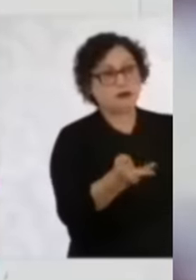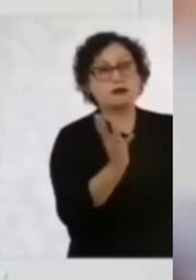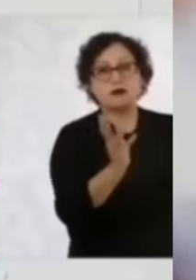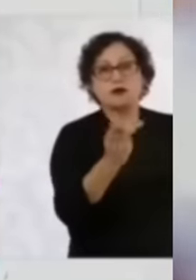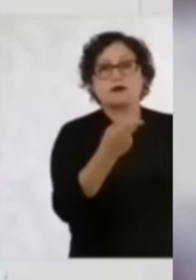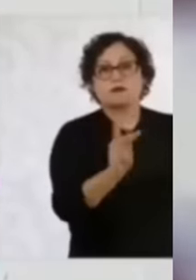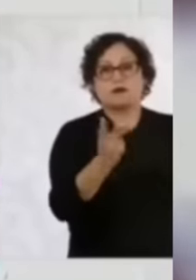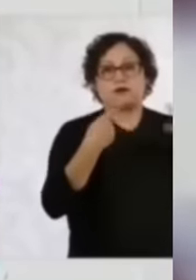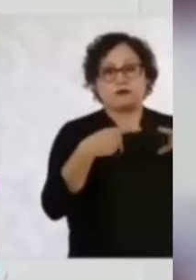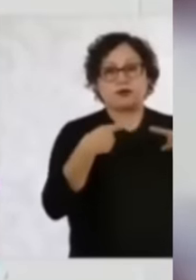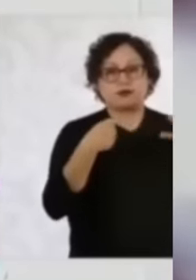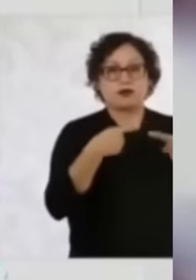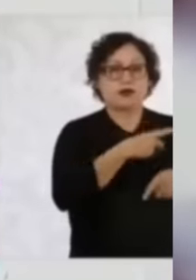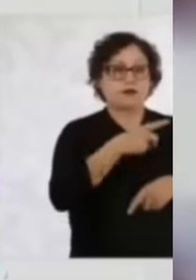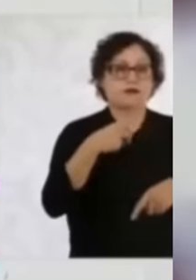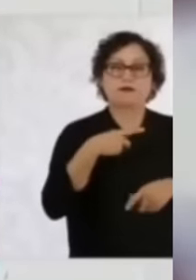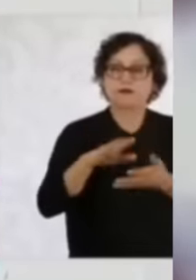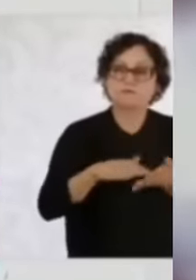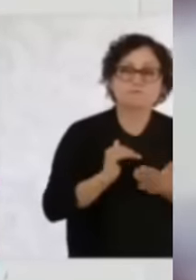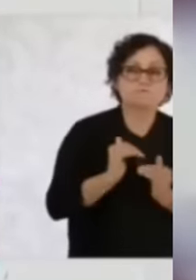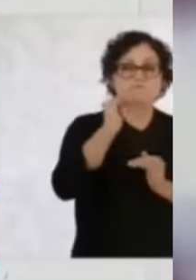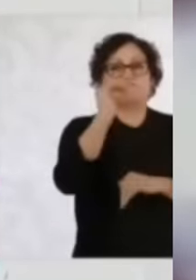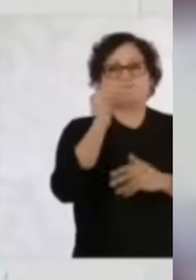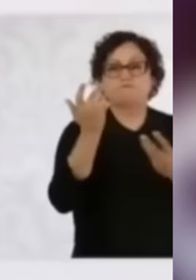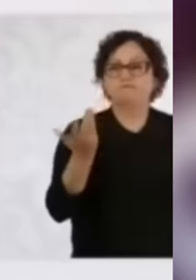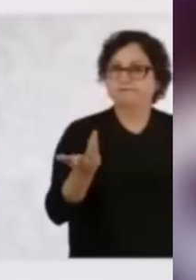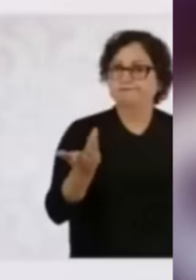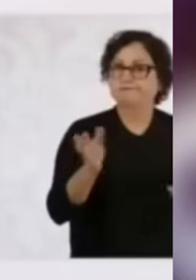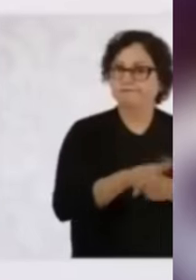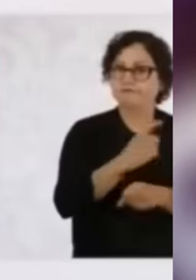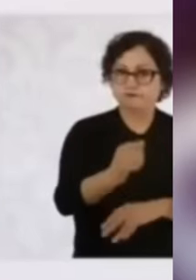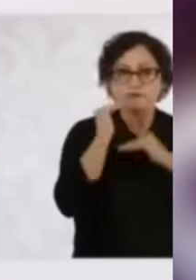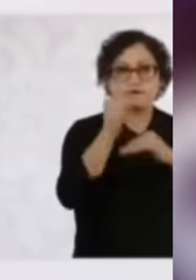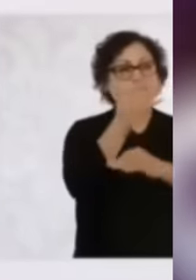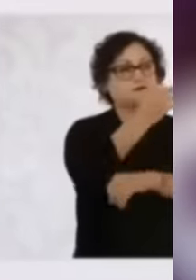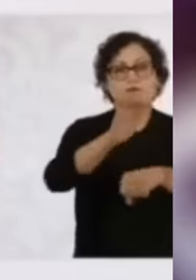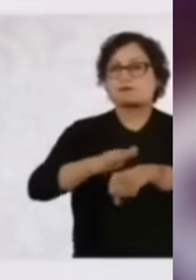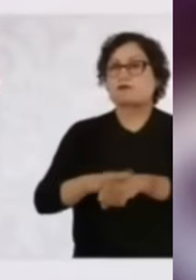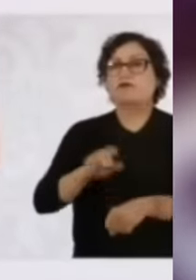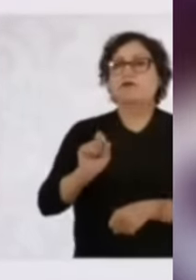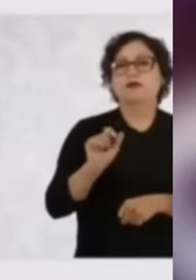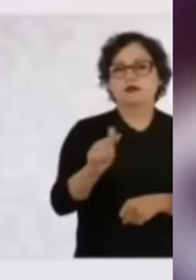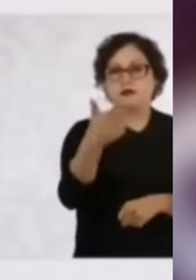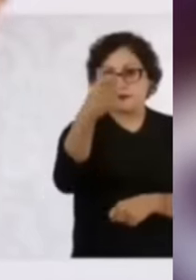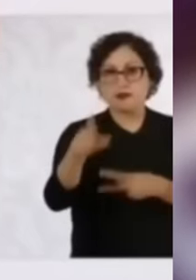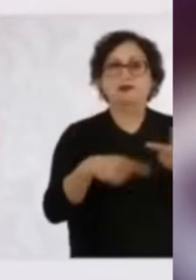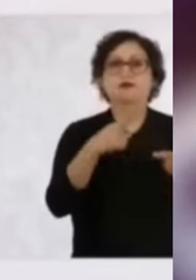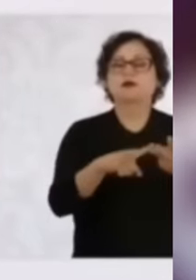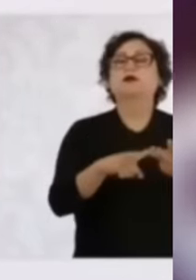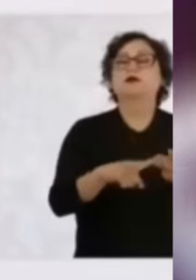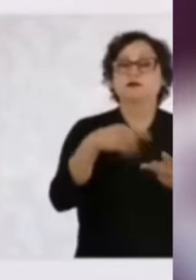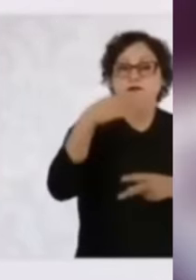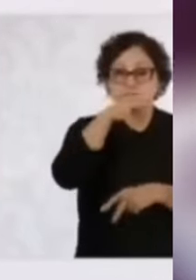intermediario necesariamente tiene que subir su precio. Entonces, es de 27 pesos y el maíz es de 6 mil pesos,